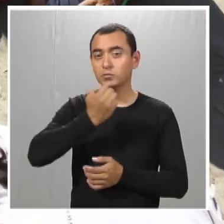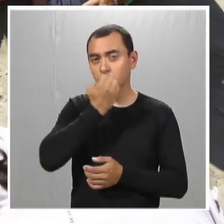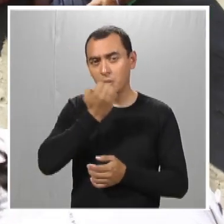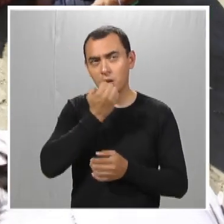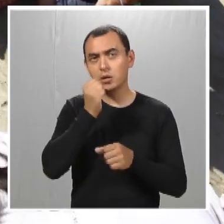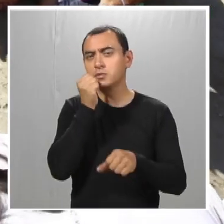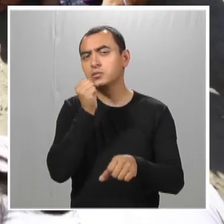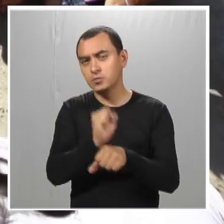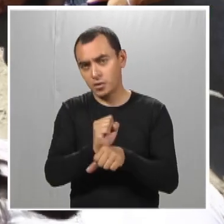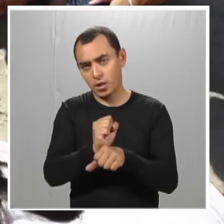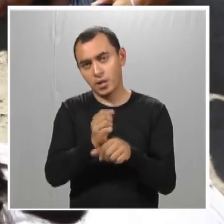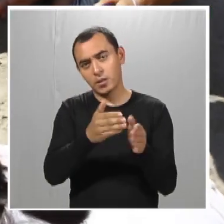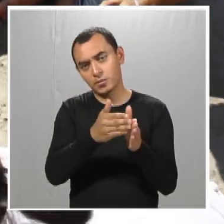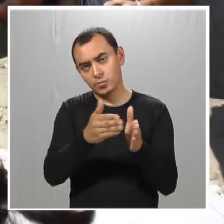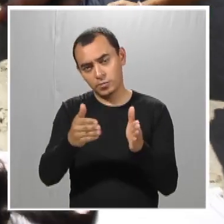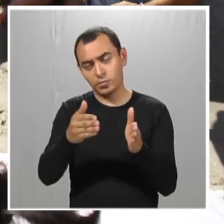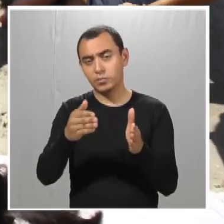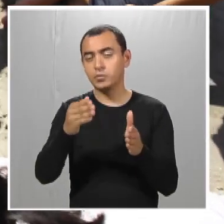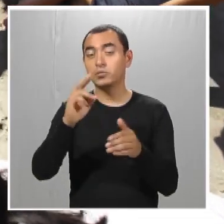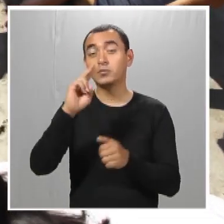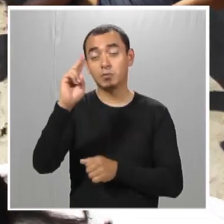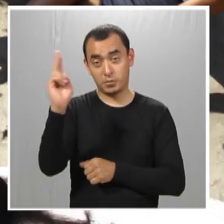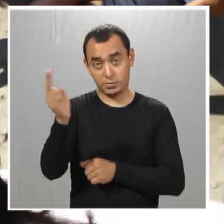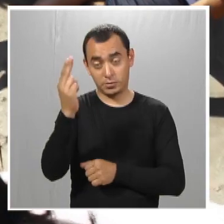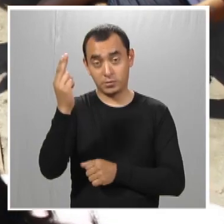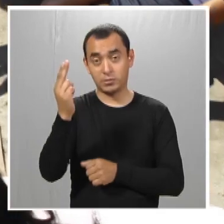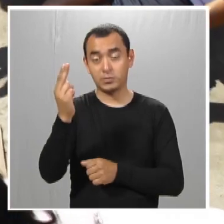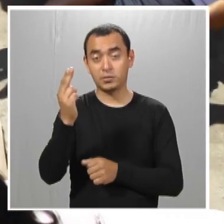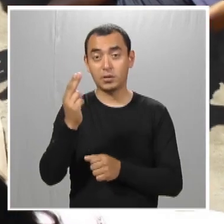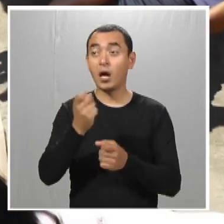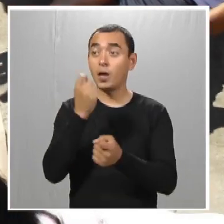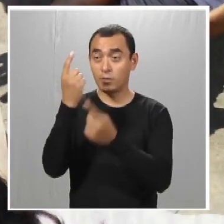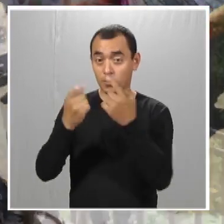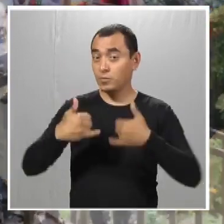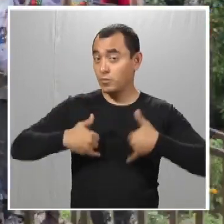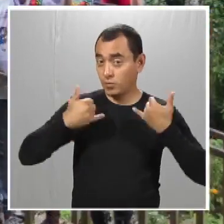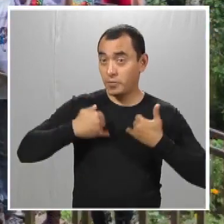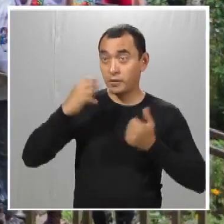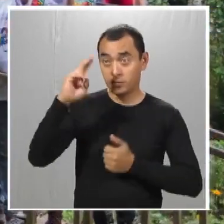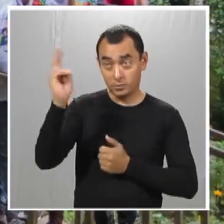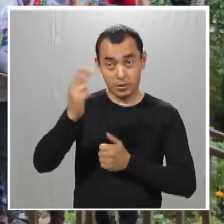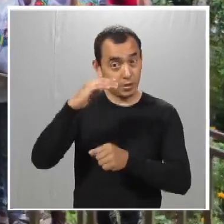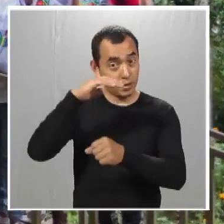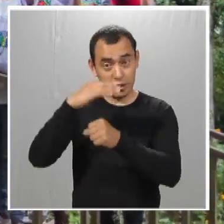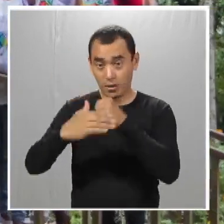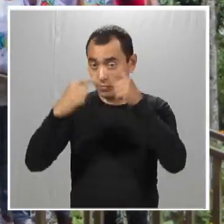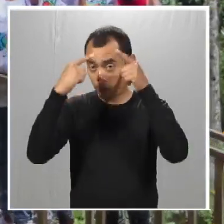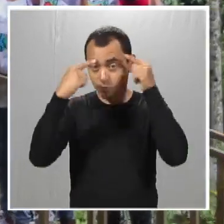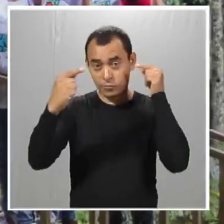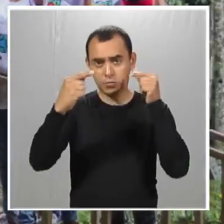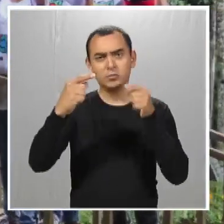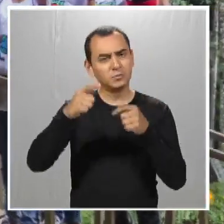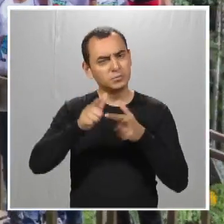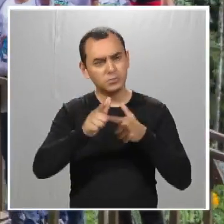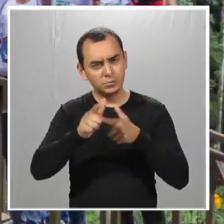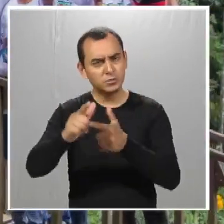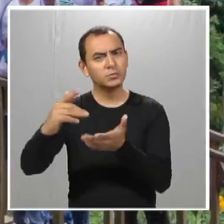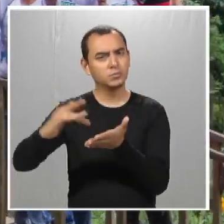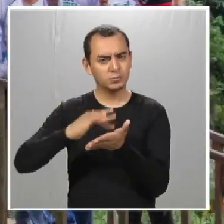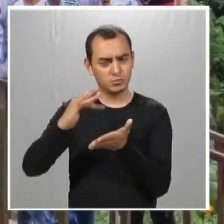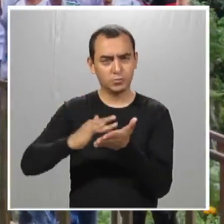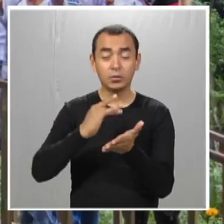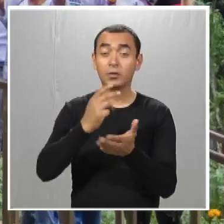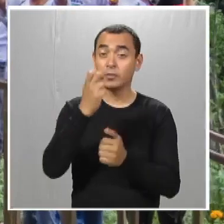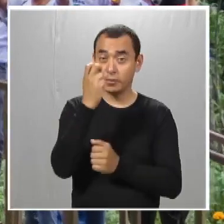secundaria a universidad. Digo, también hay jóvenes que ya terminaron la universidad y que quisieron quedarse con nosotros. Pero es más o menos